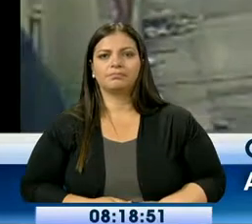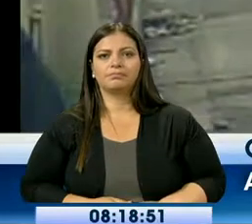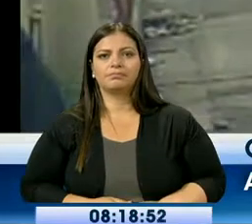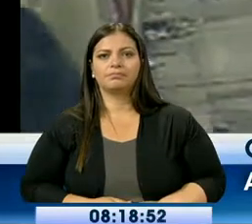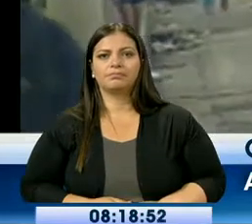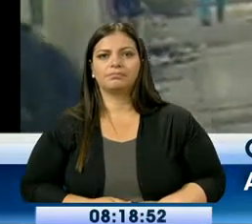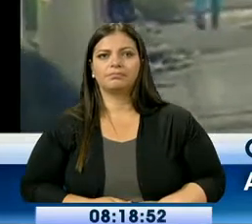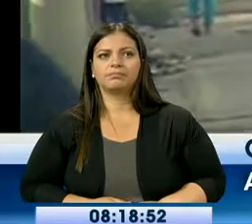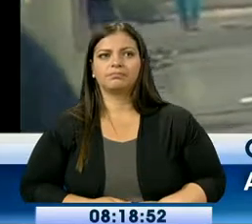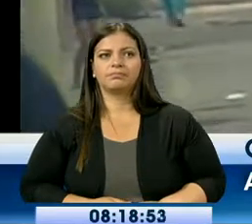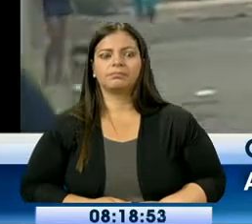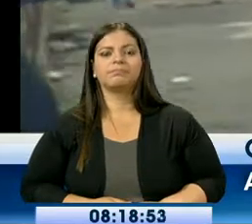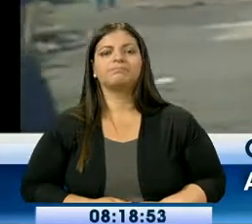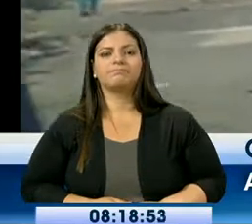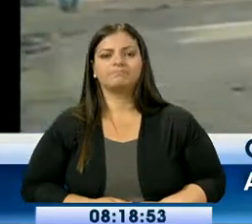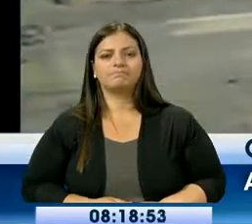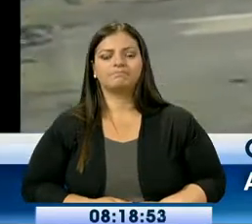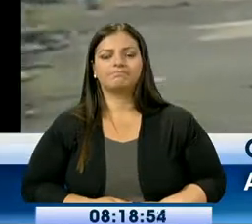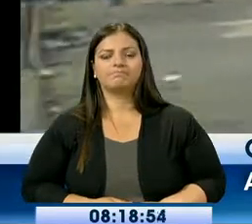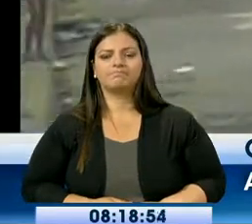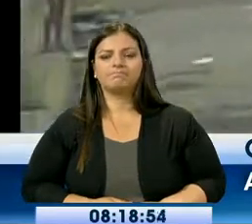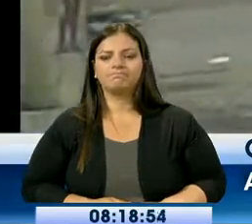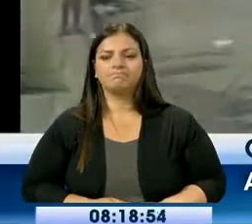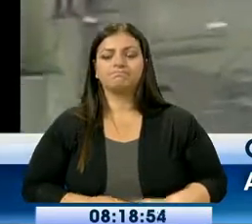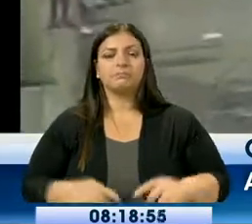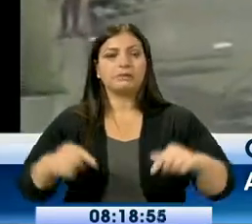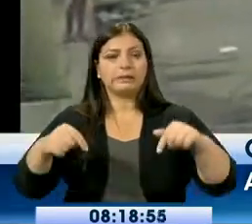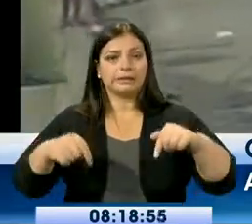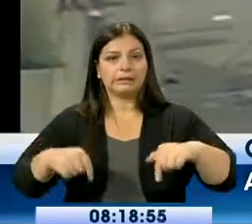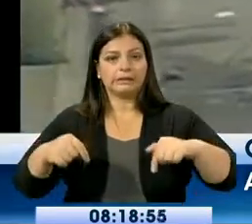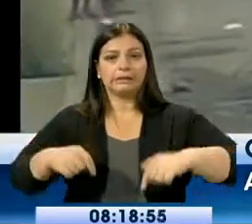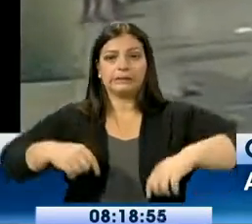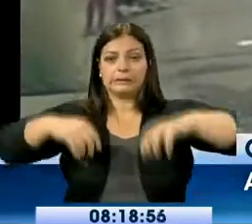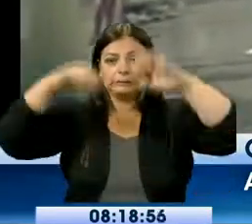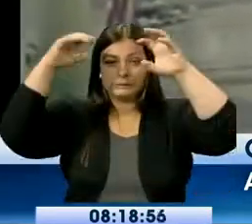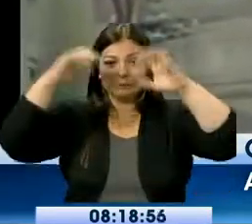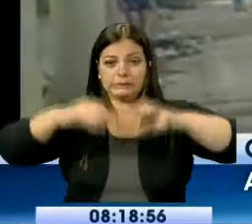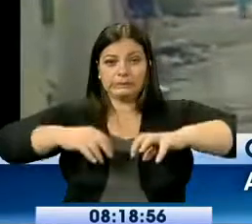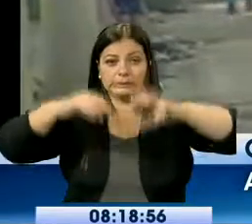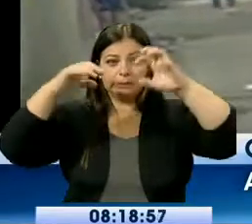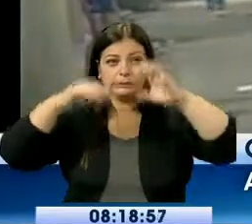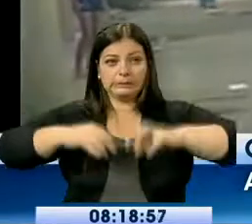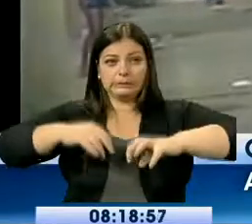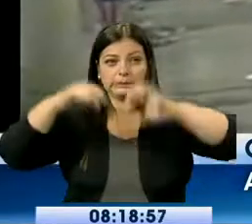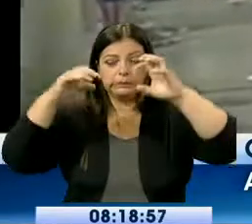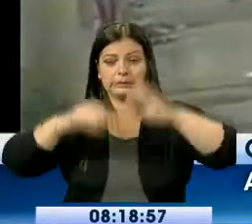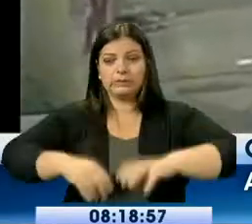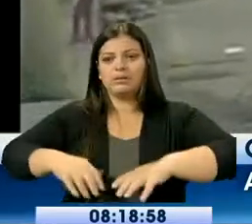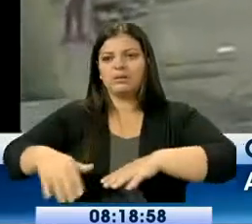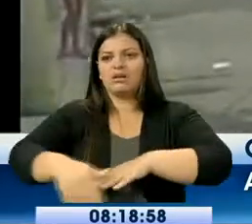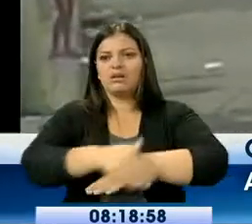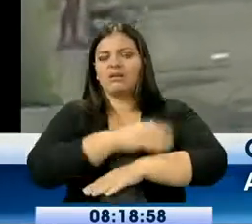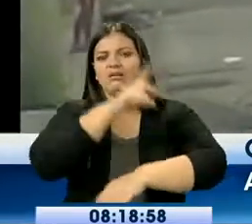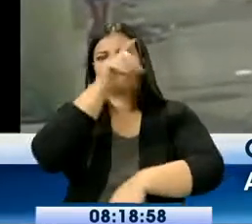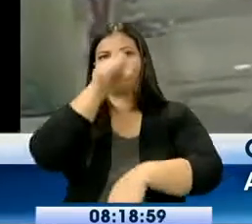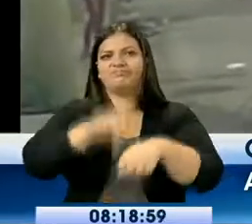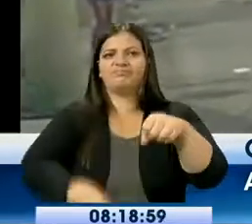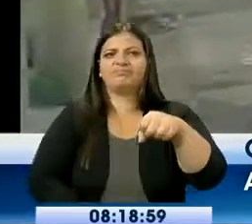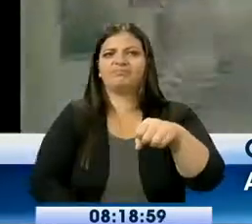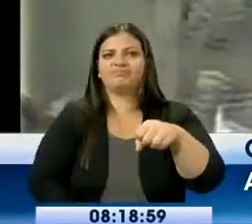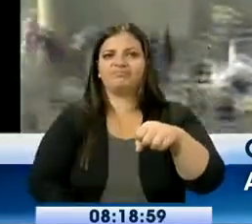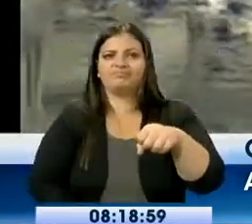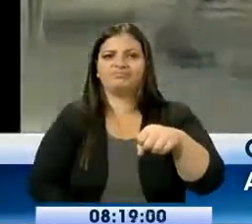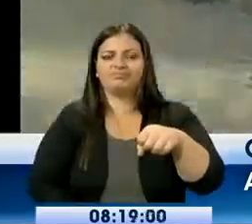Son las inclemencias del invierno en la cooperativa de Benécer, en Monte Sinaí. Aproximadamente